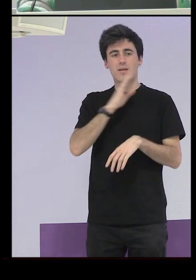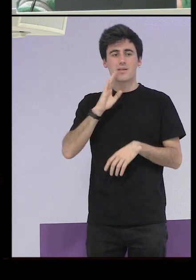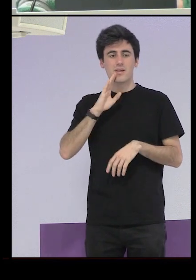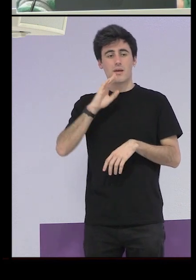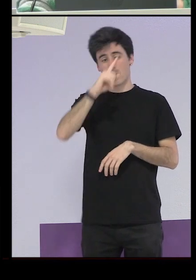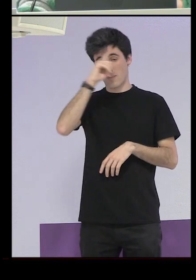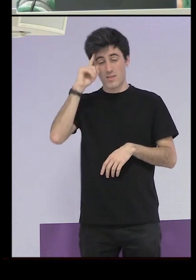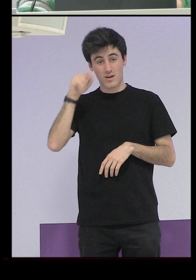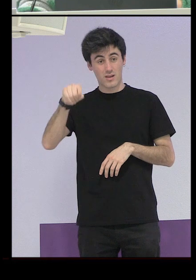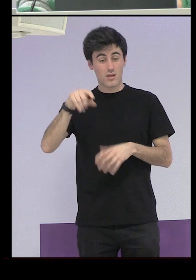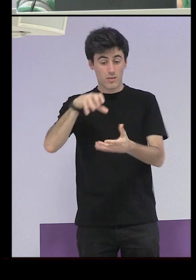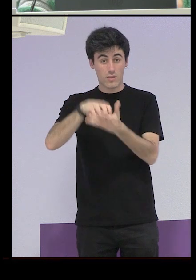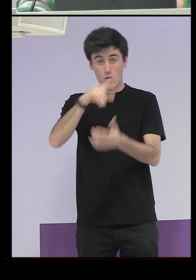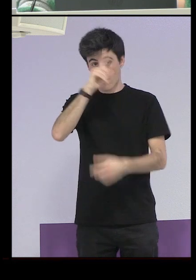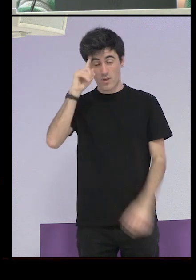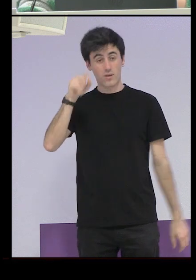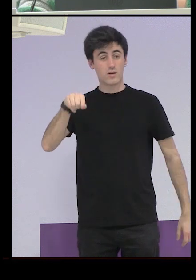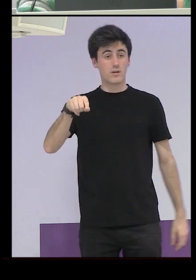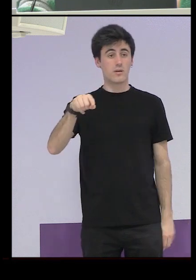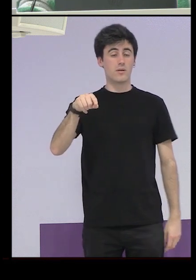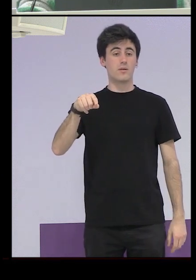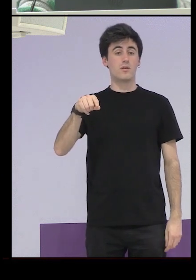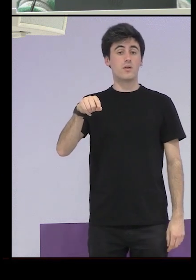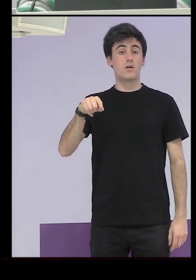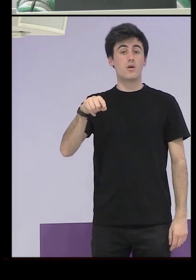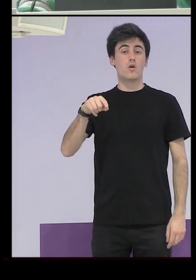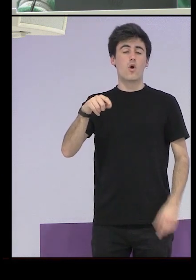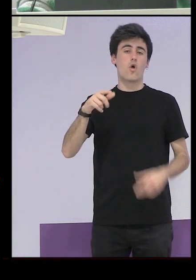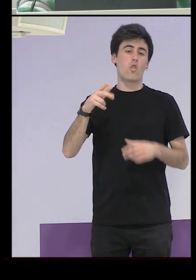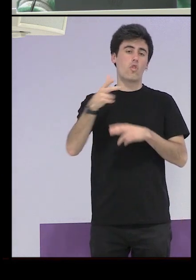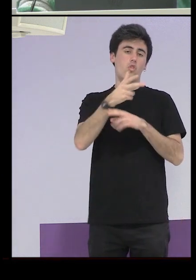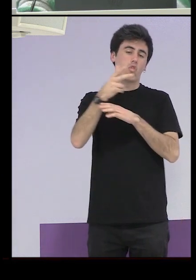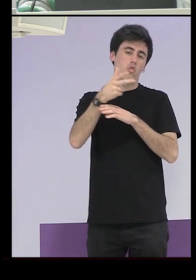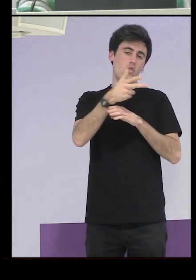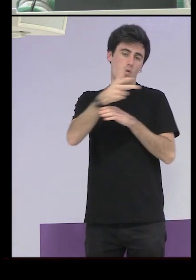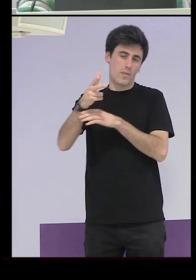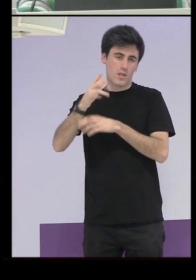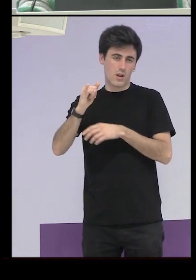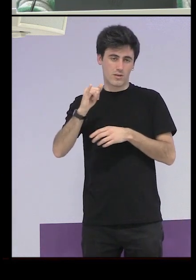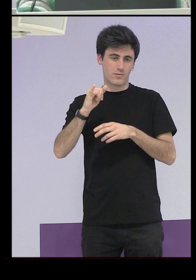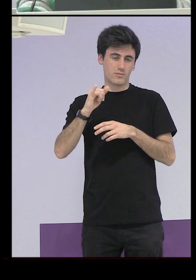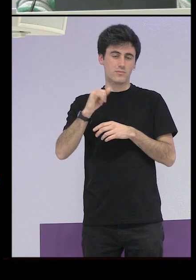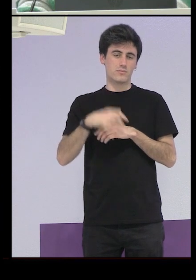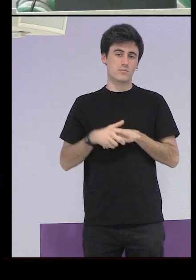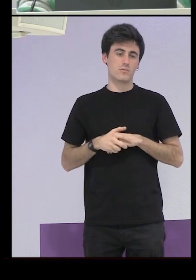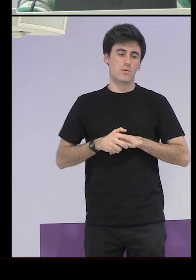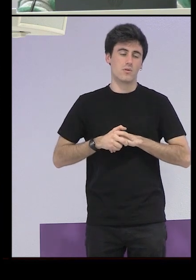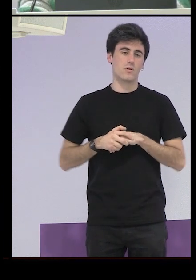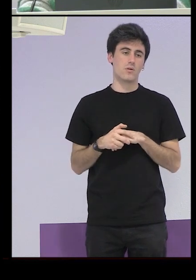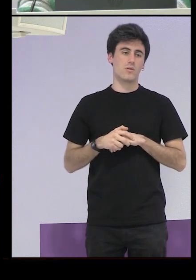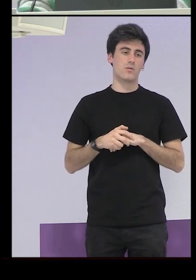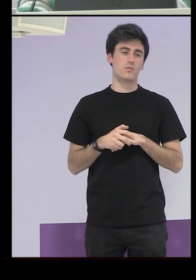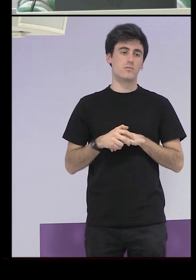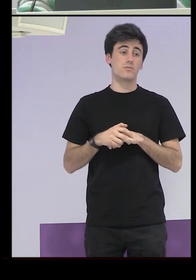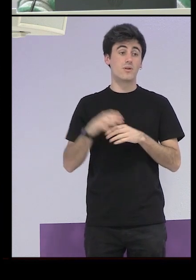en Madrid y esto también es otro otro pequeño documental que podéis encontrar en Youtube sobre esta maternidad la de Peña Grande que